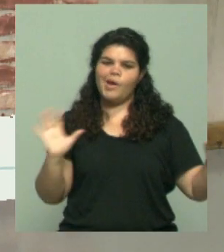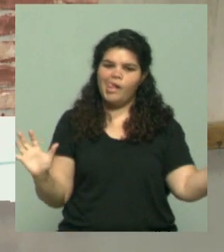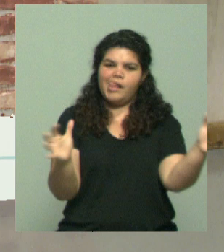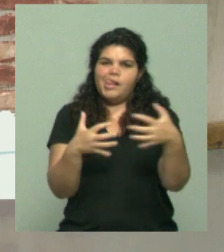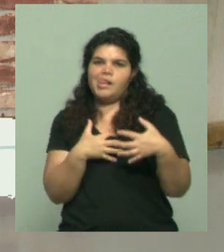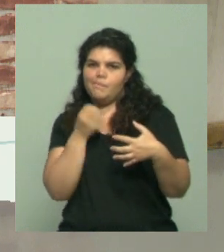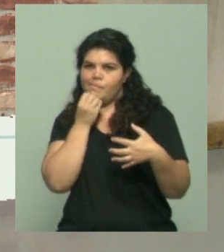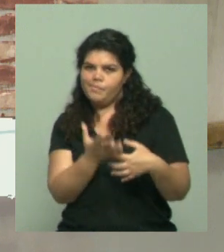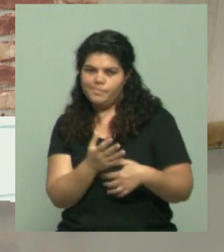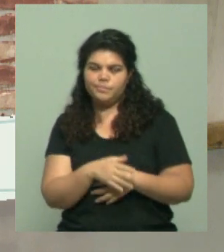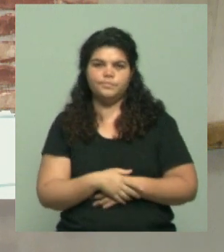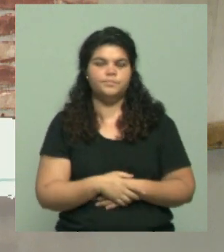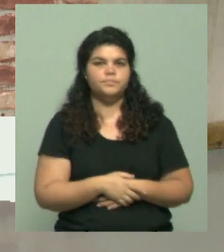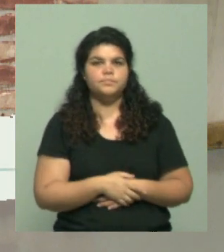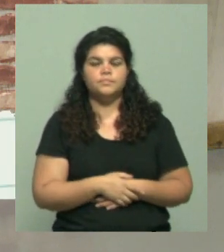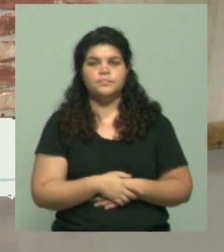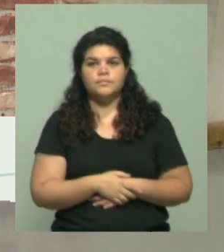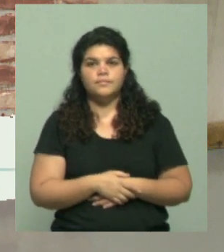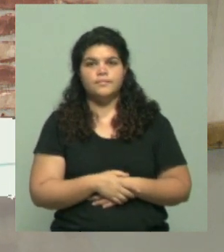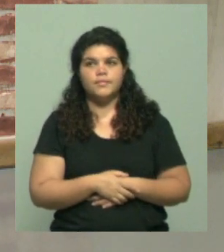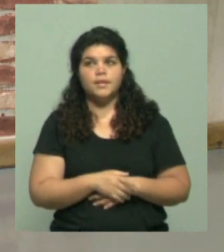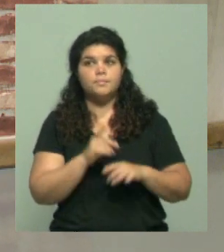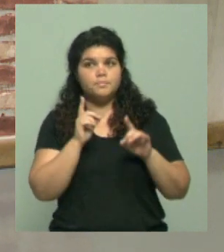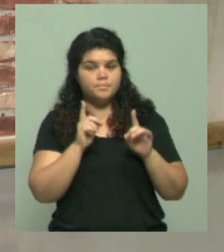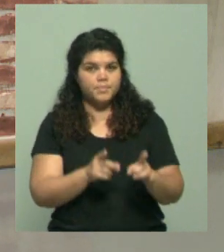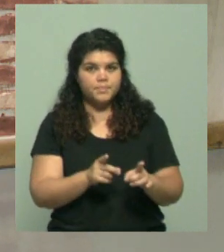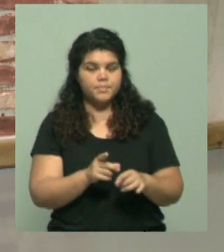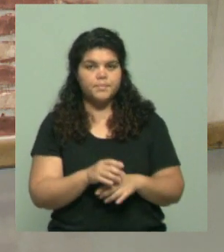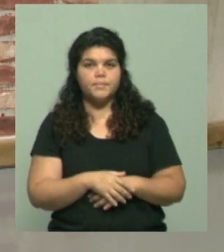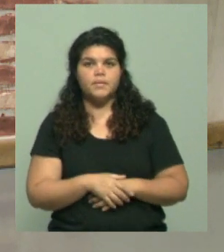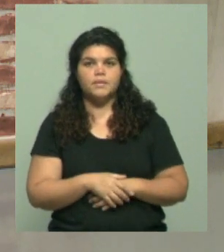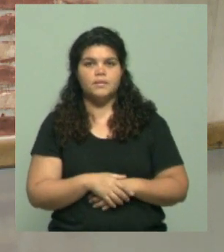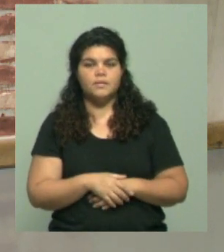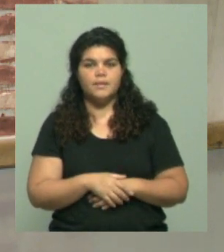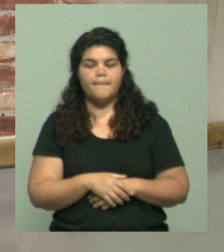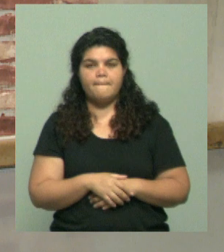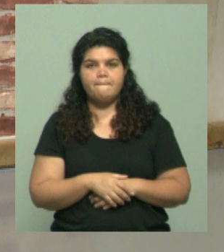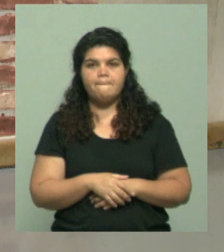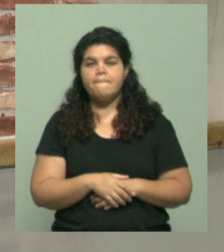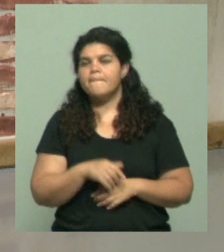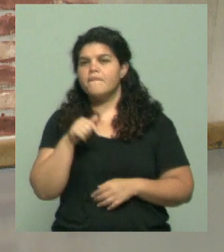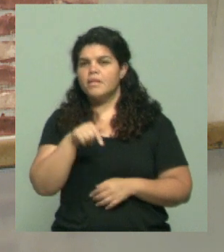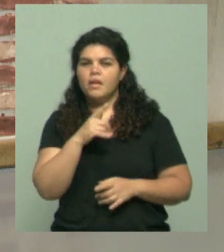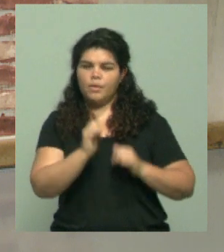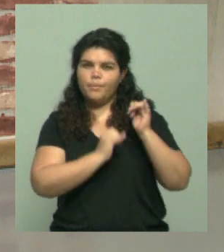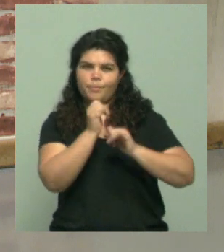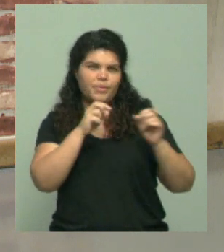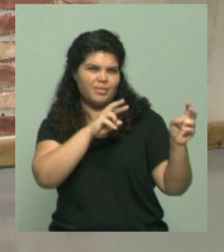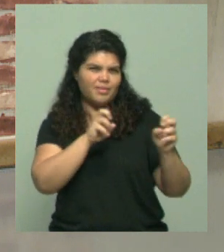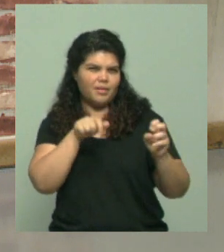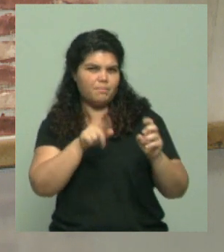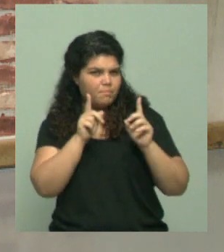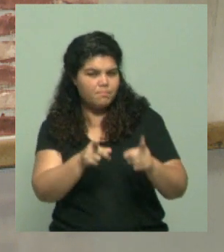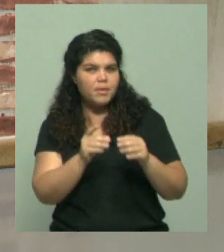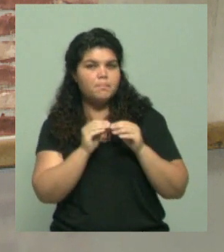no juega claramente en contra manejarse de esa manera, teniendo en cuenta que en la pluralidad